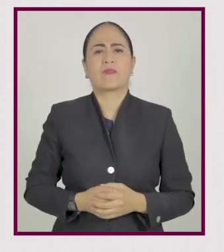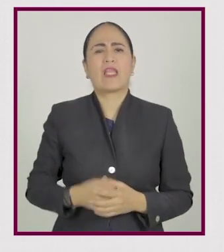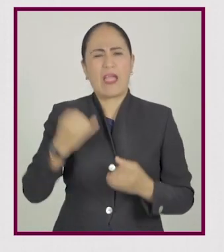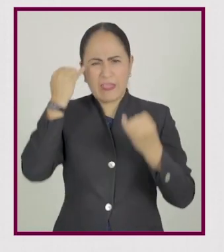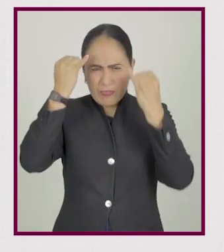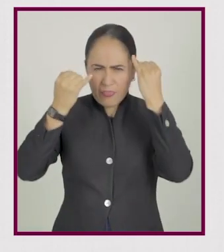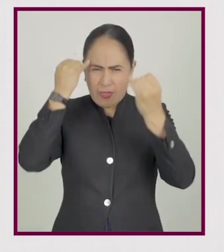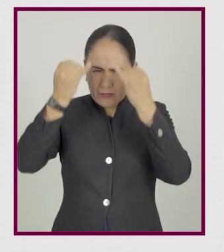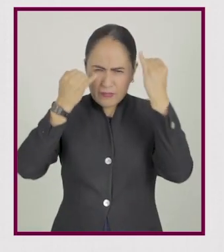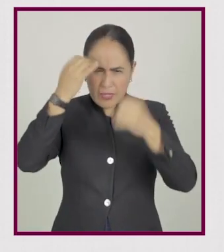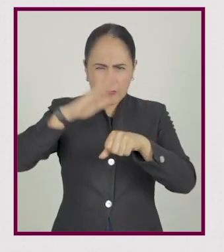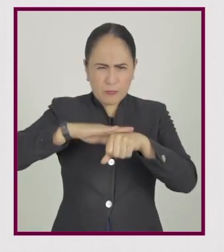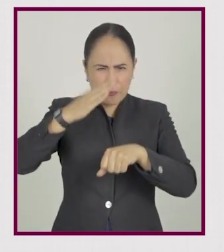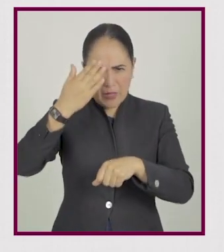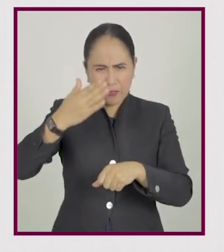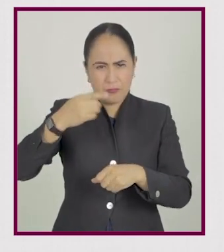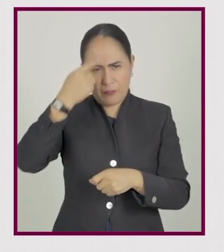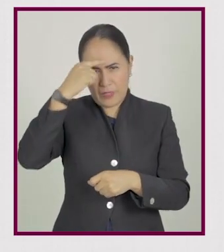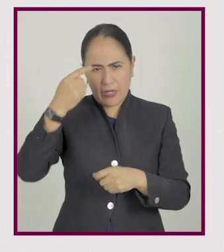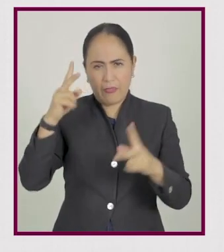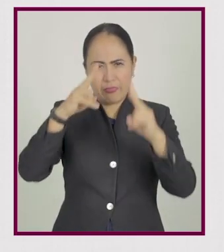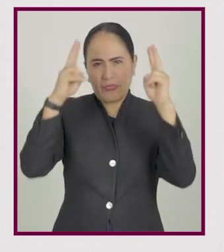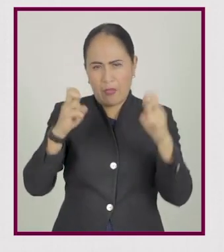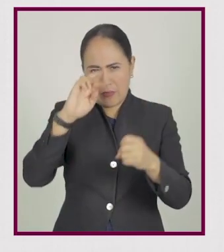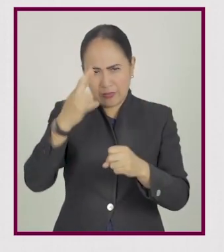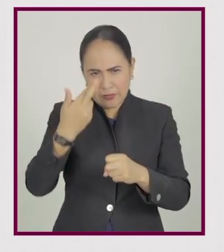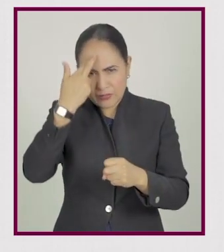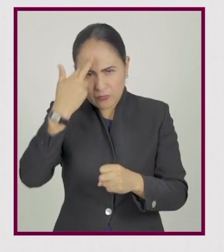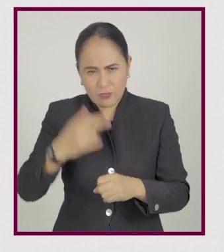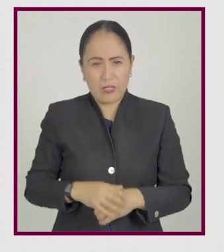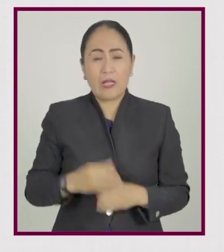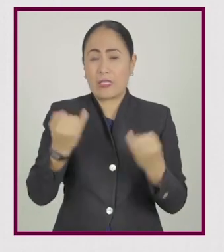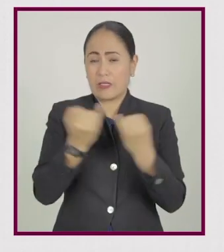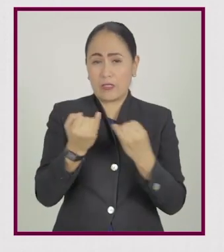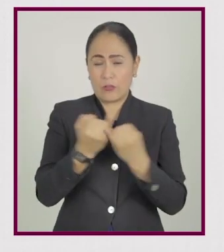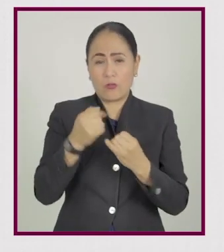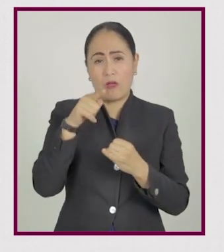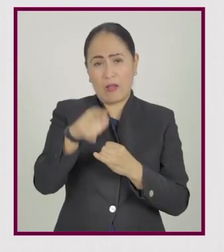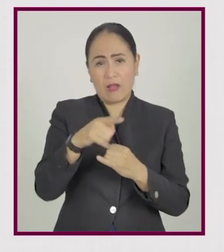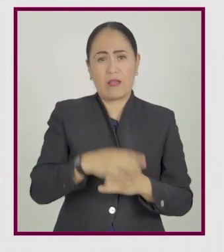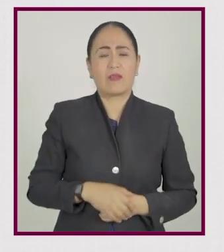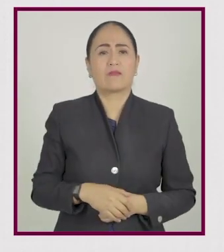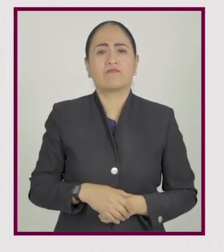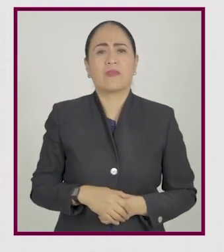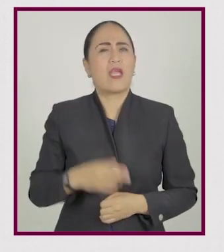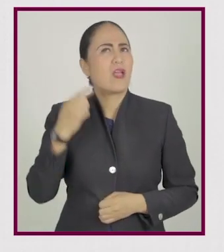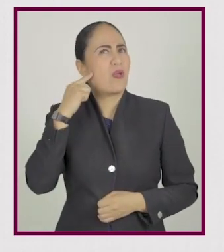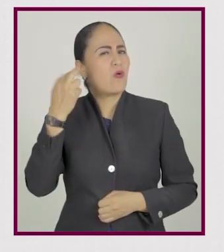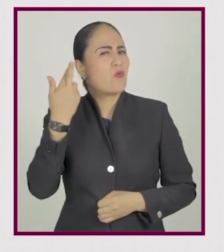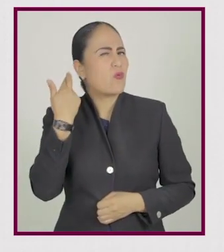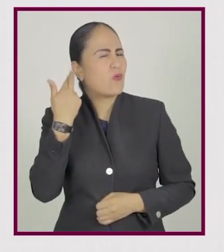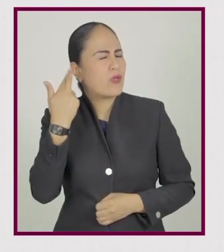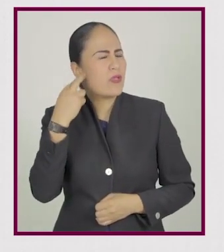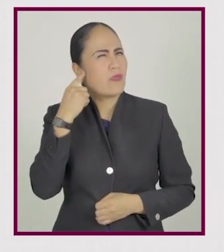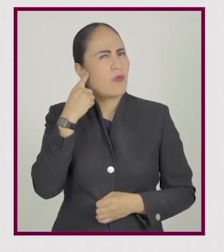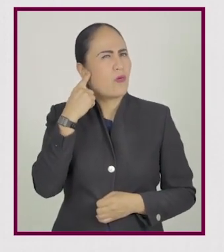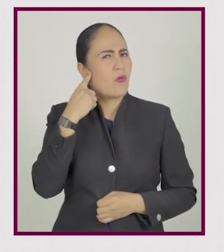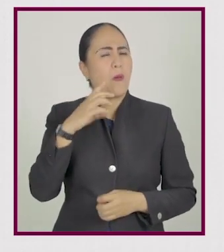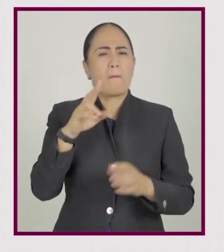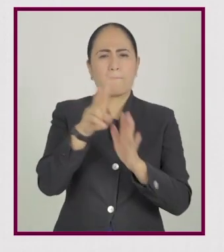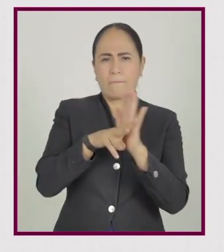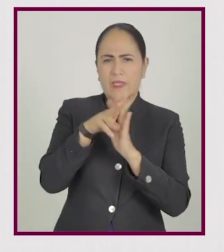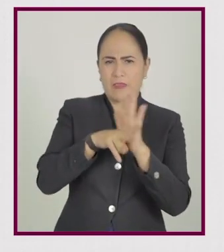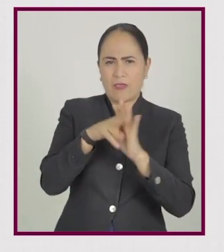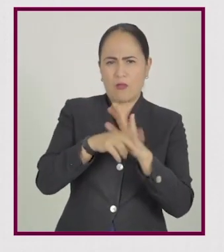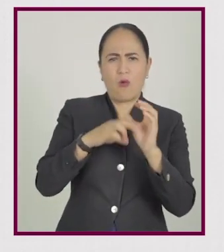información relevante de un tema. Puedes también ayudarte de recursos virtuales como el podcast, videos